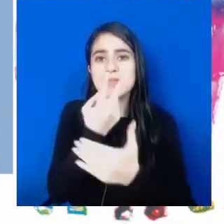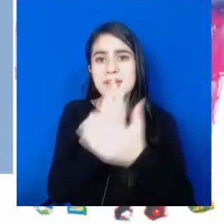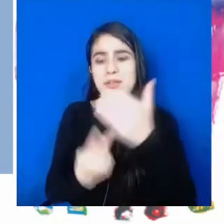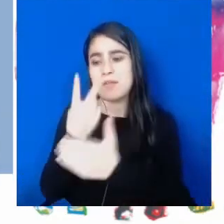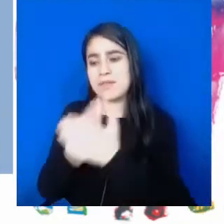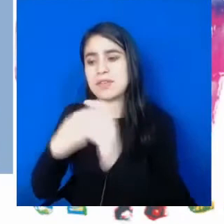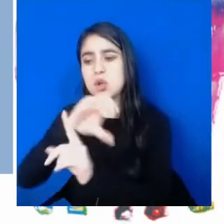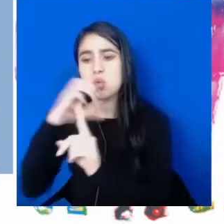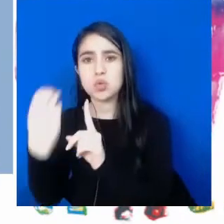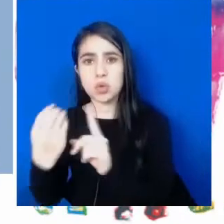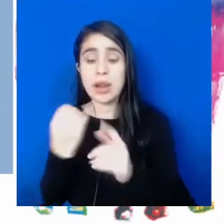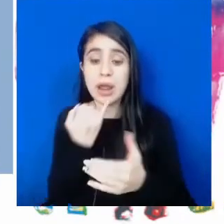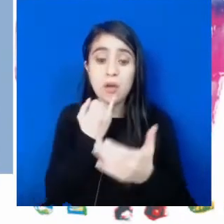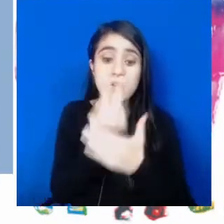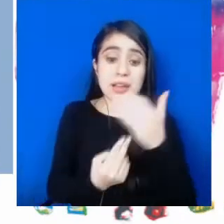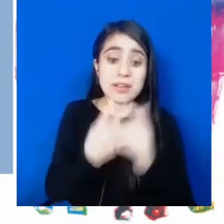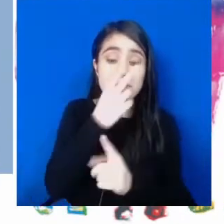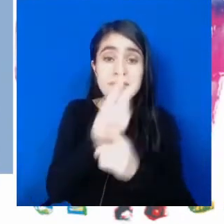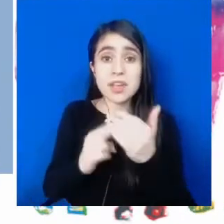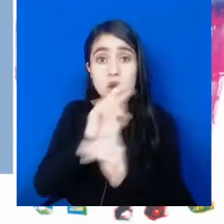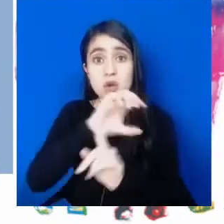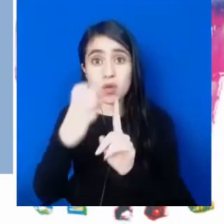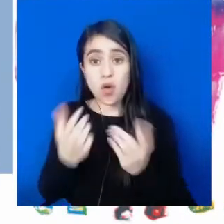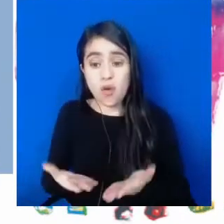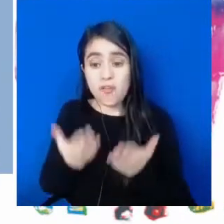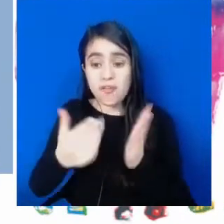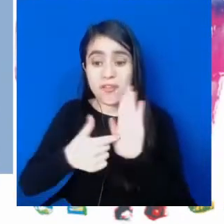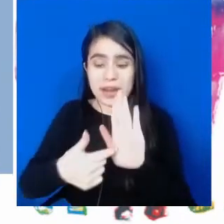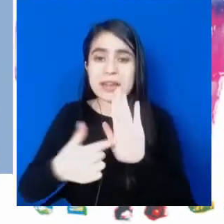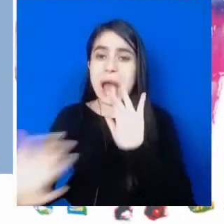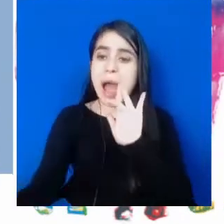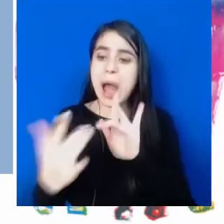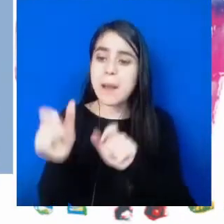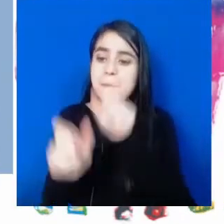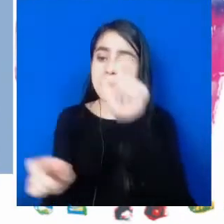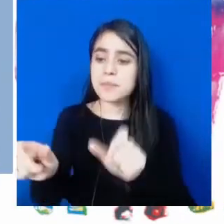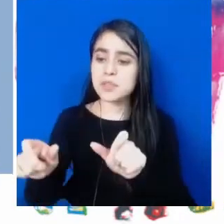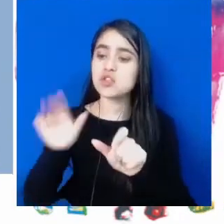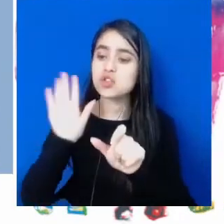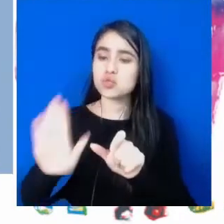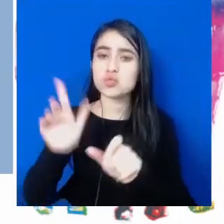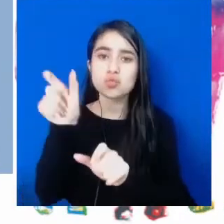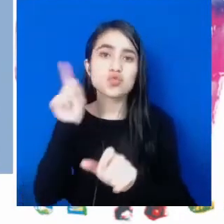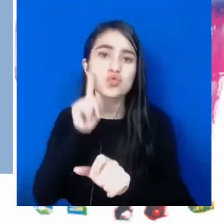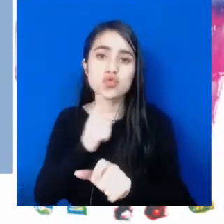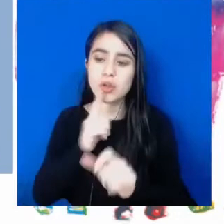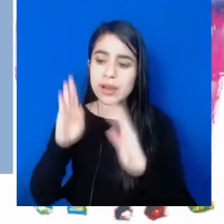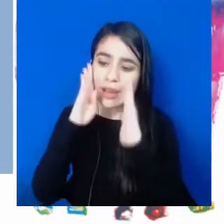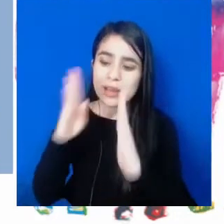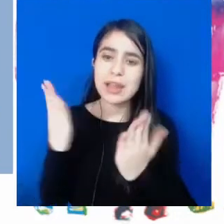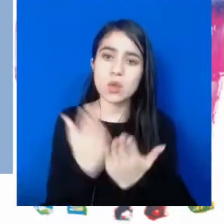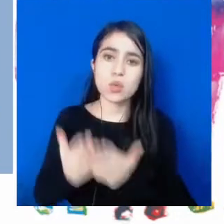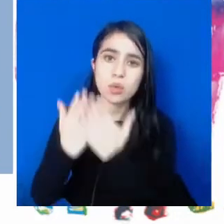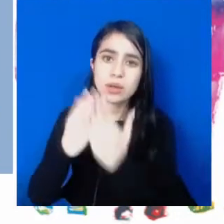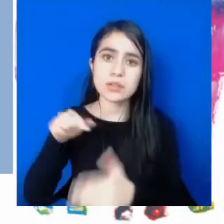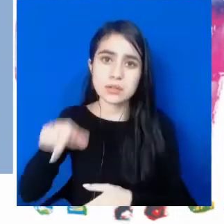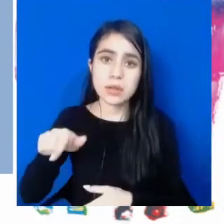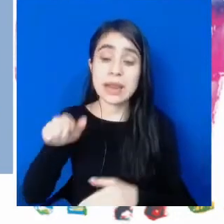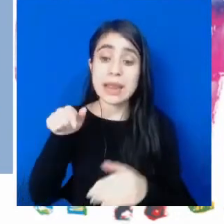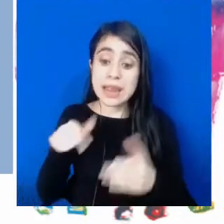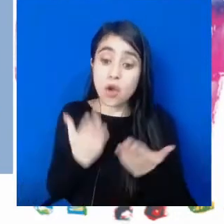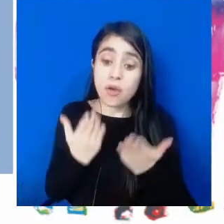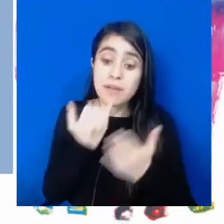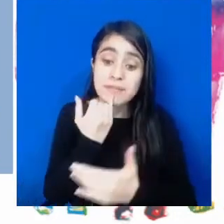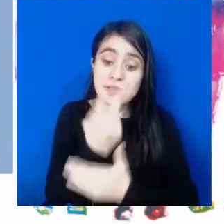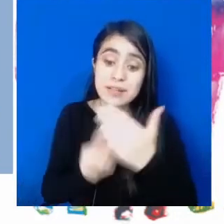bicultural, que es aquella que por sus particularidades constituye la oferta educativa pertinente para las personas sordas y que a su vez